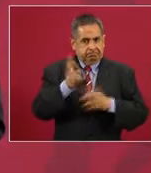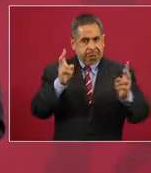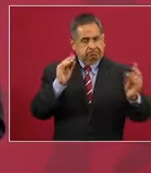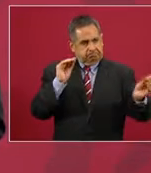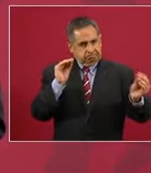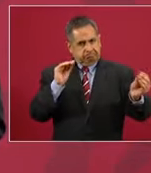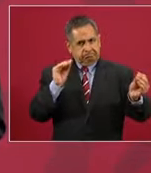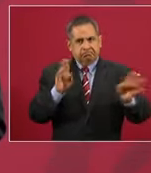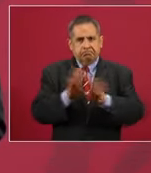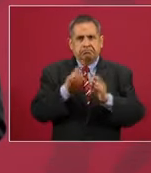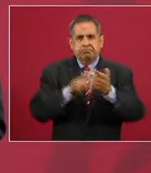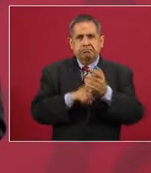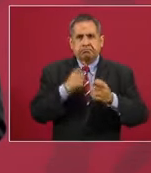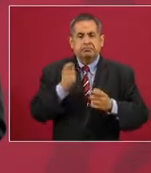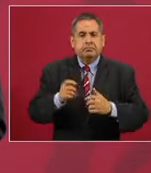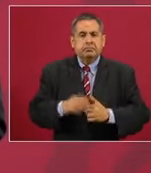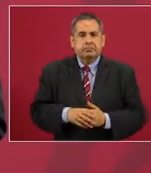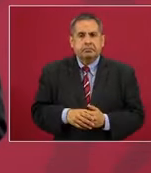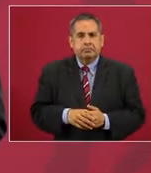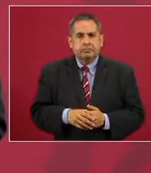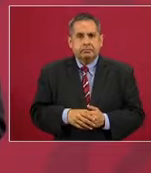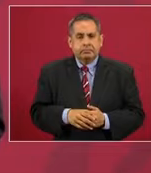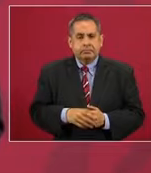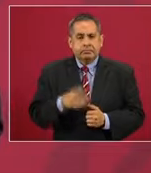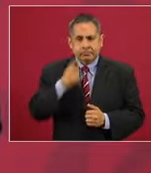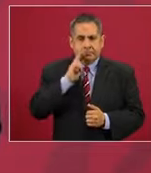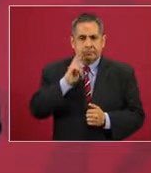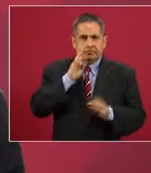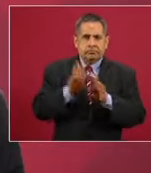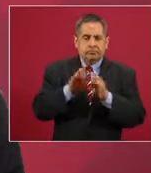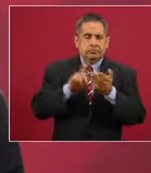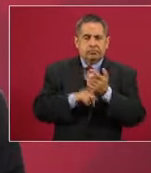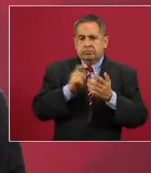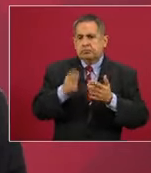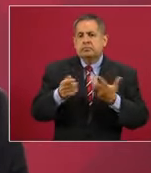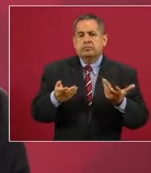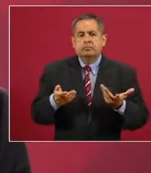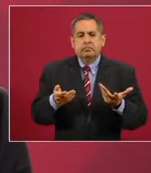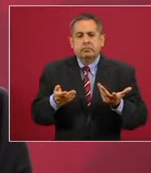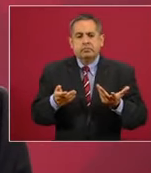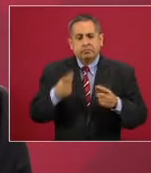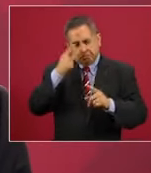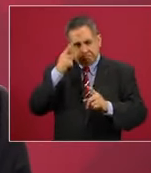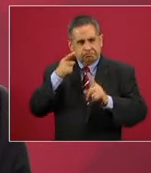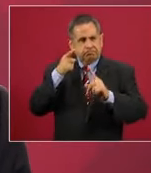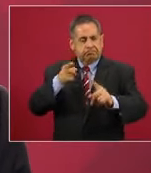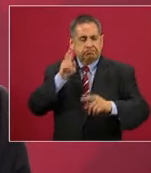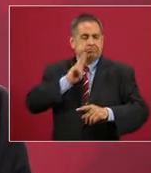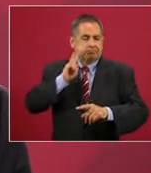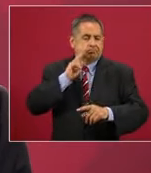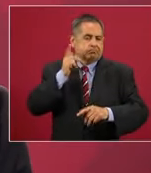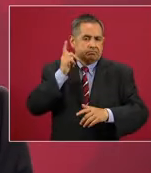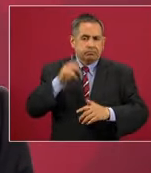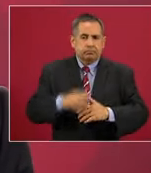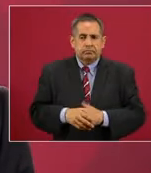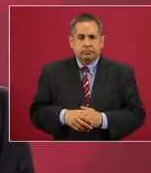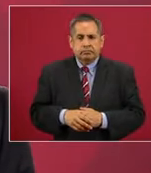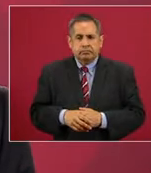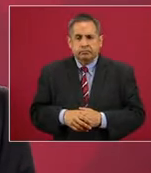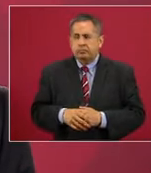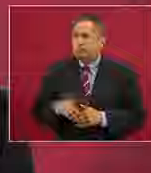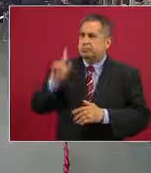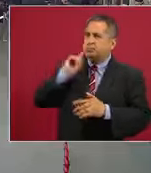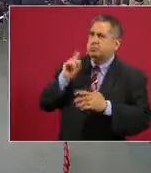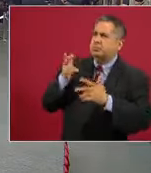con mucha objetividad. Y que deje de haber